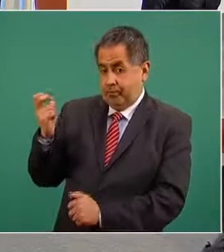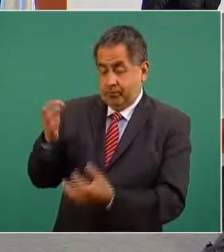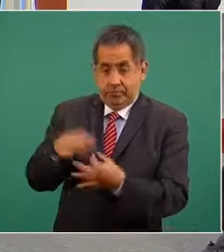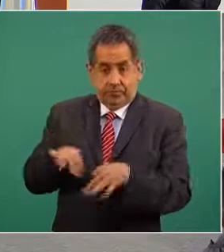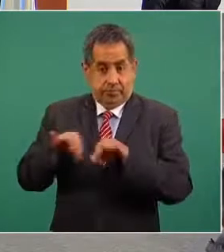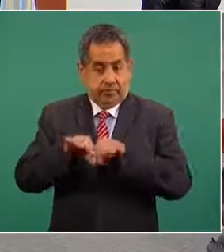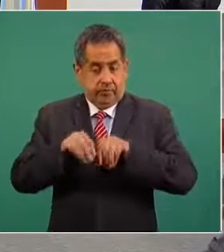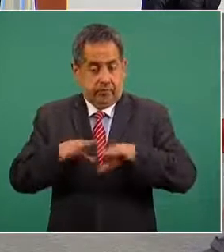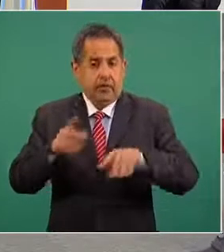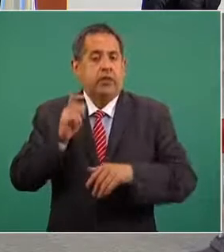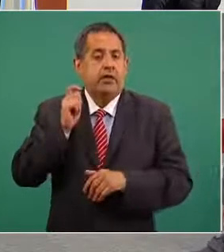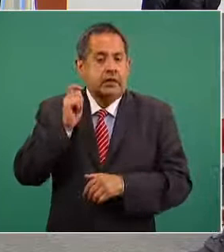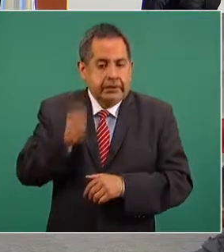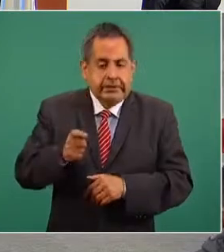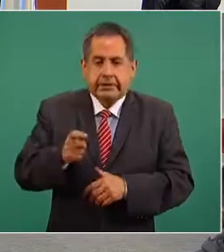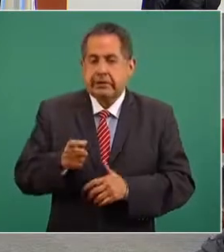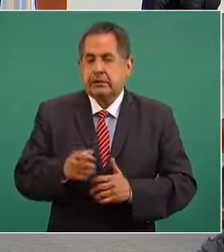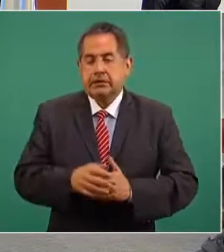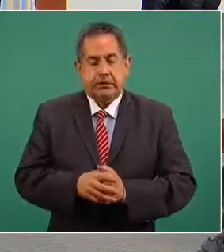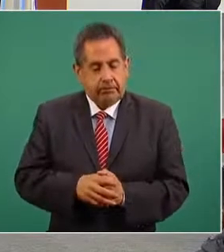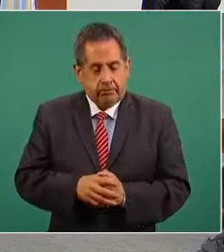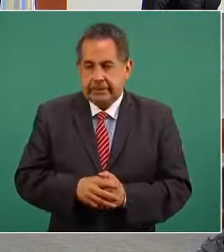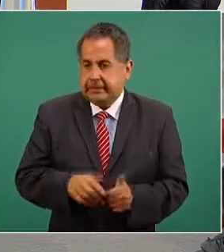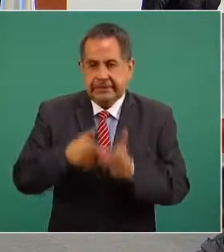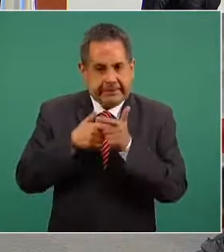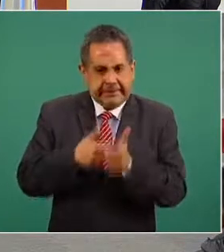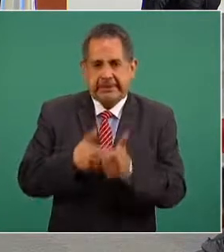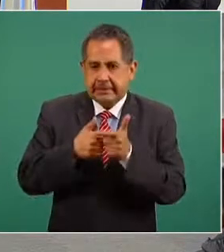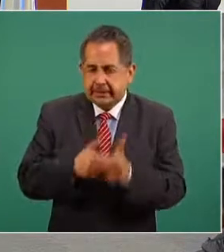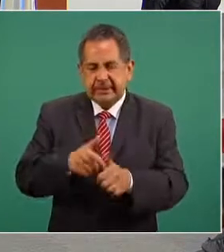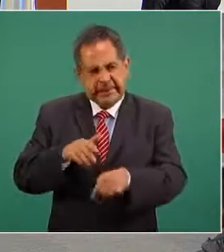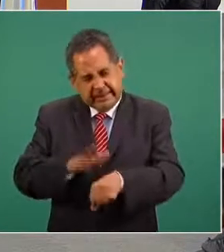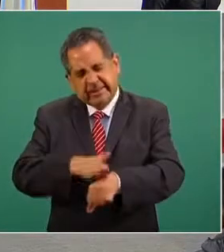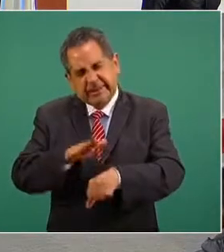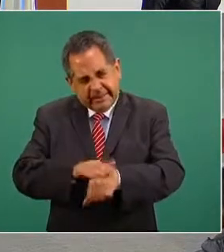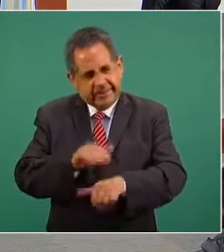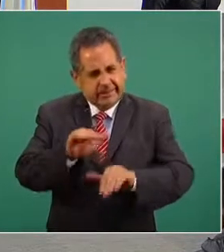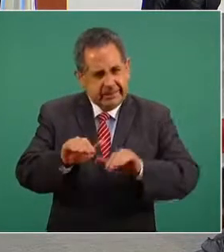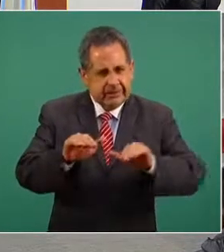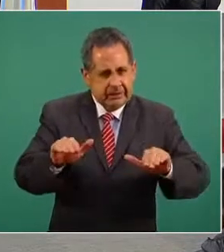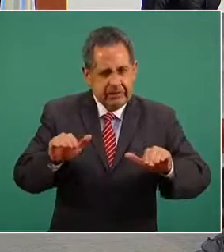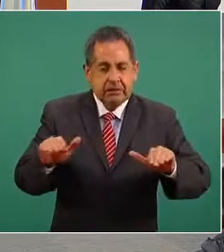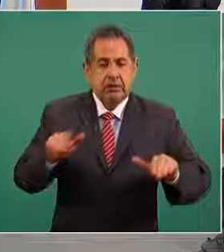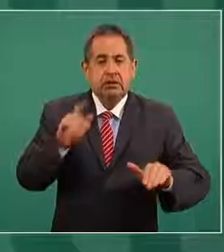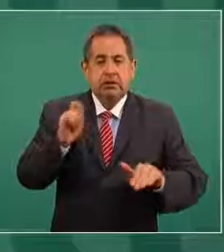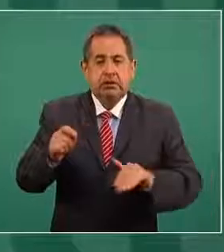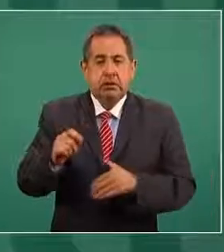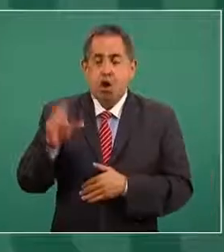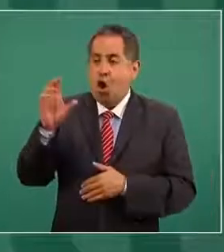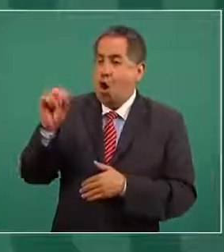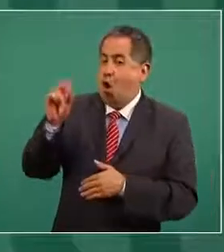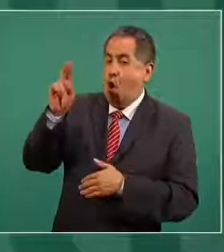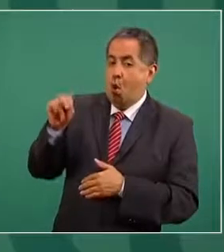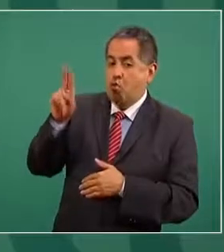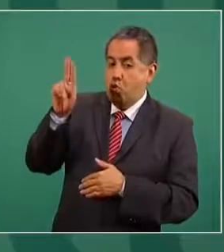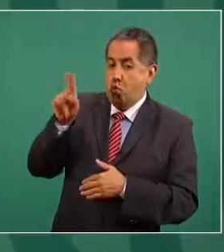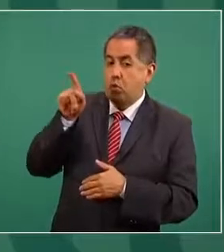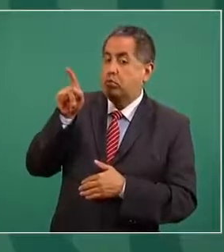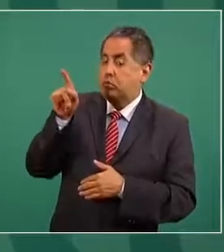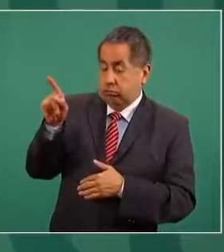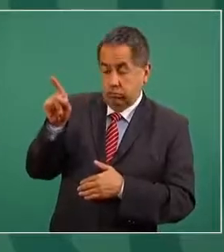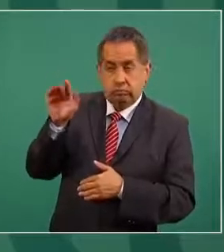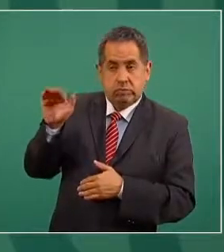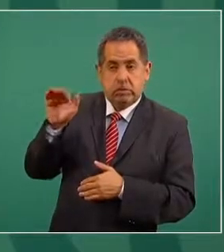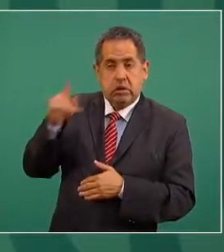tenemos que seguir insistiendo la ONU para